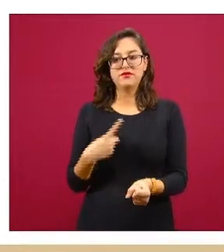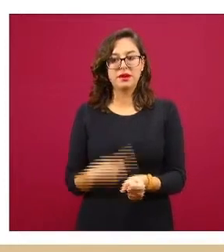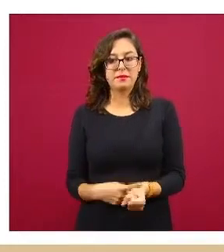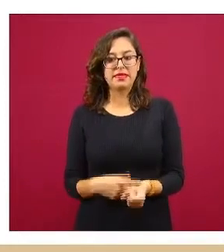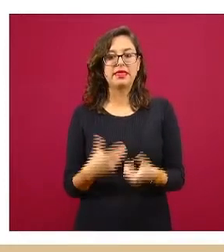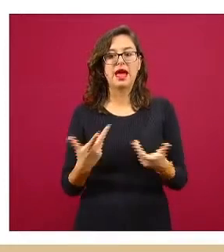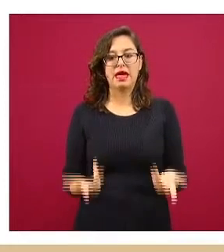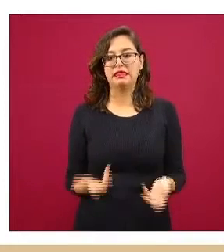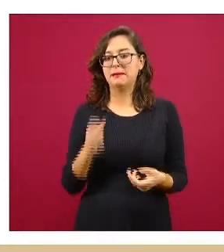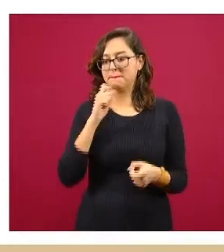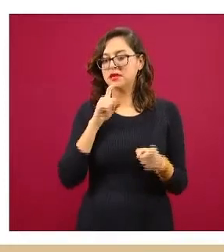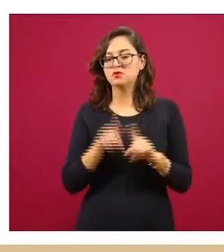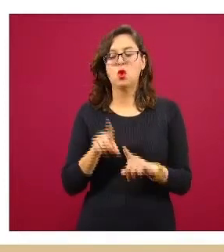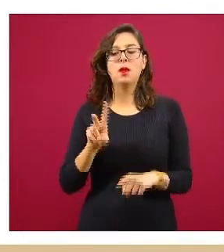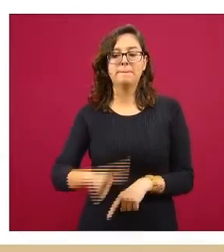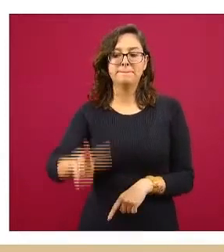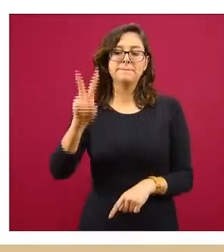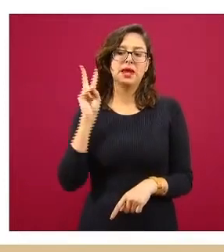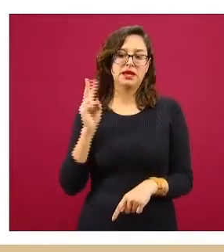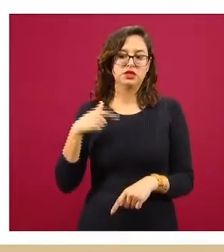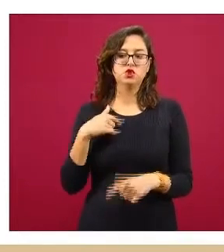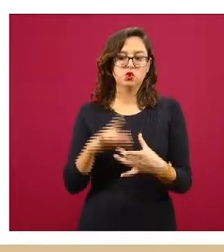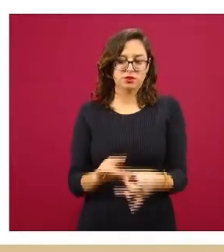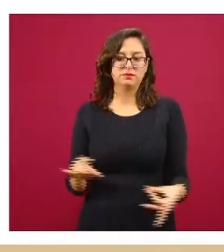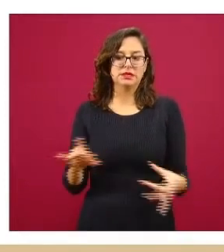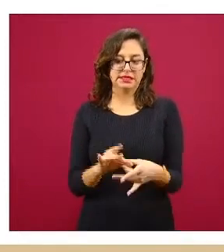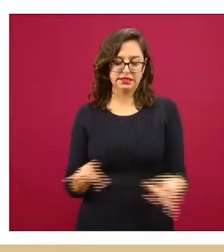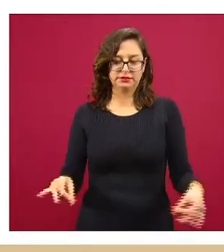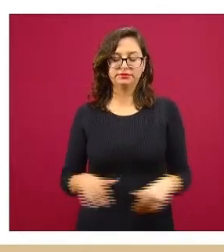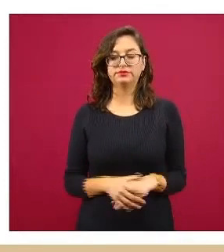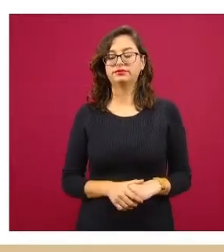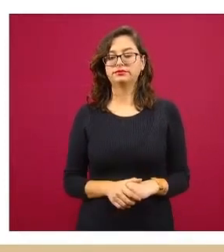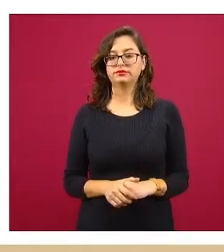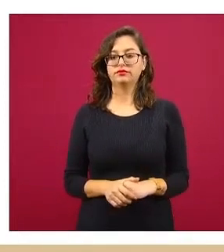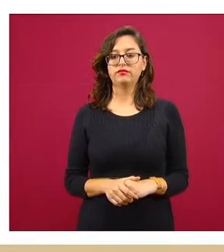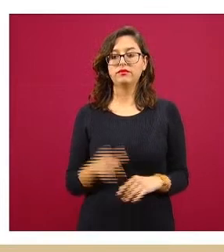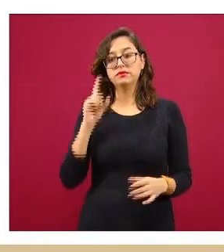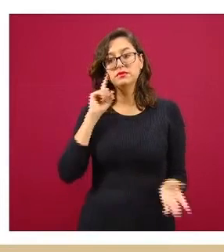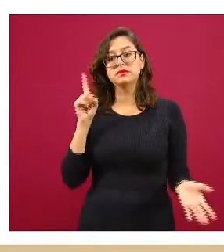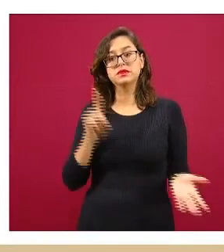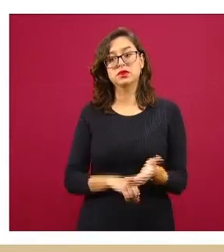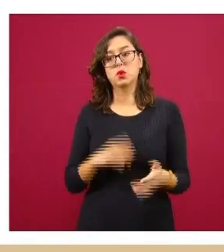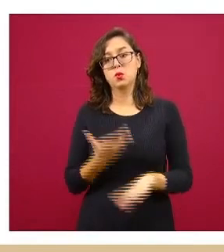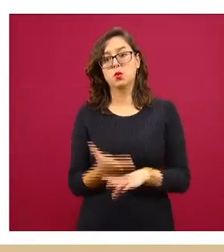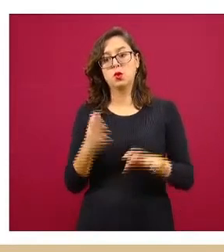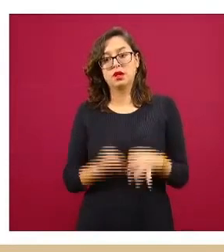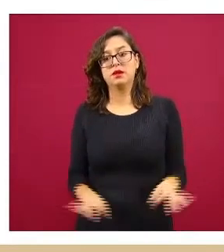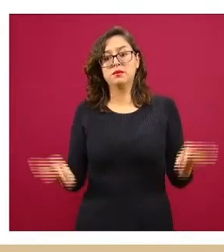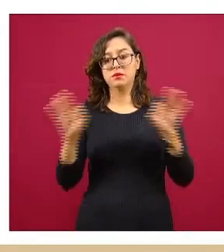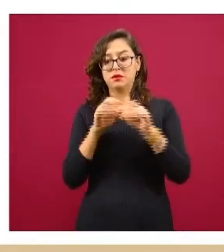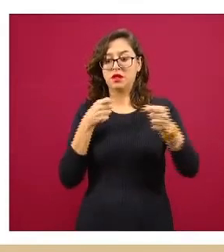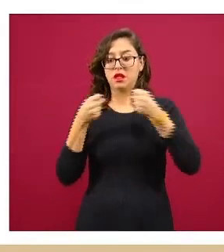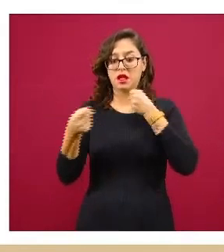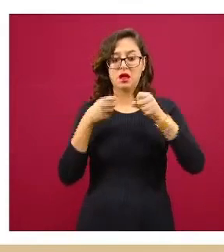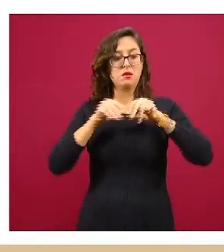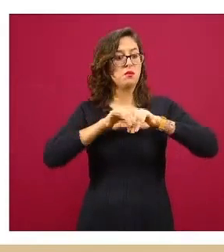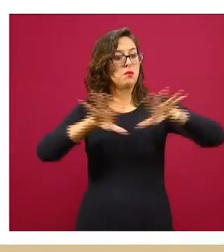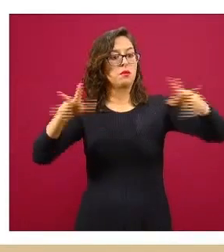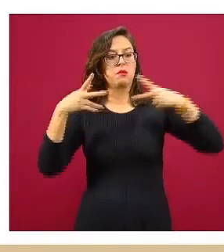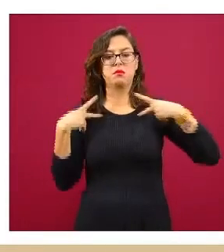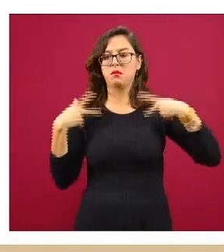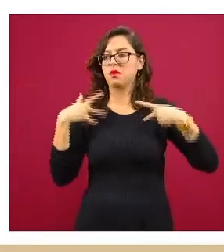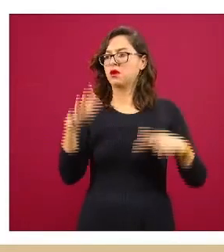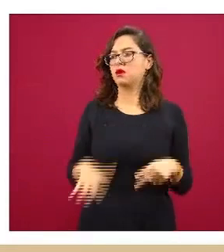presenté el viernes pasado. Entonces, creemos que es muy importante que tanto en los medios de comunicación como en la población